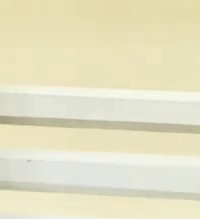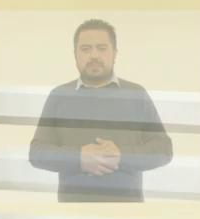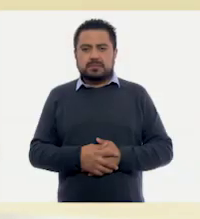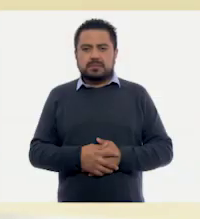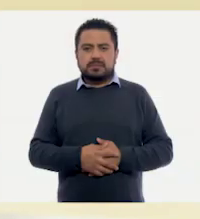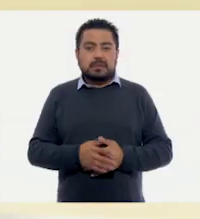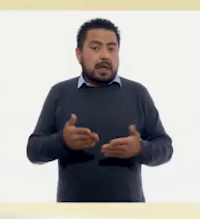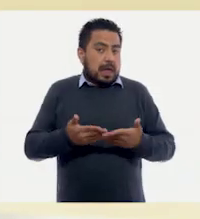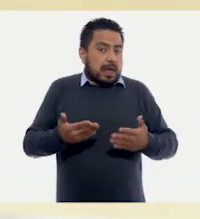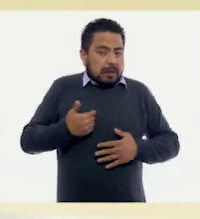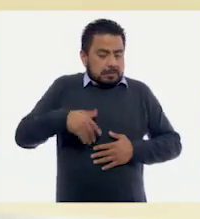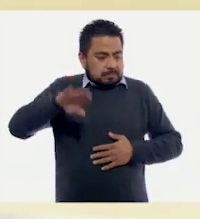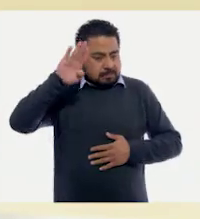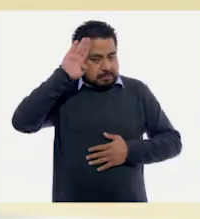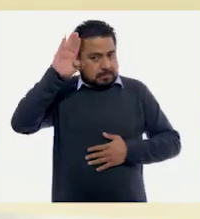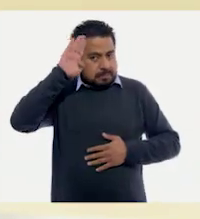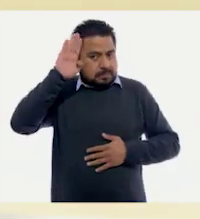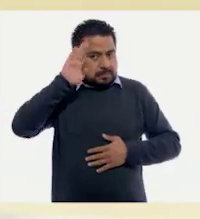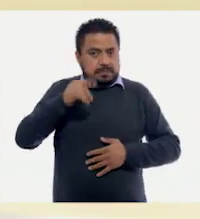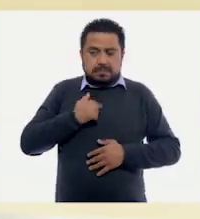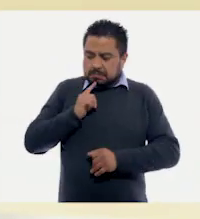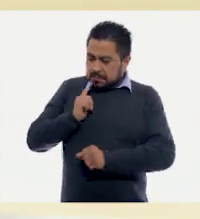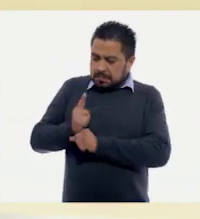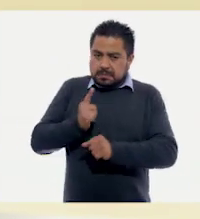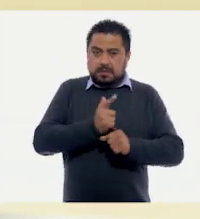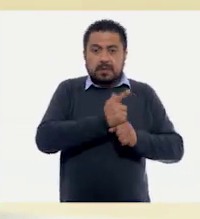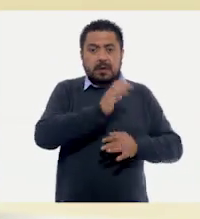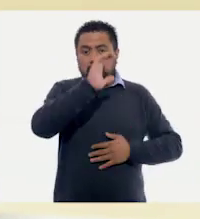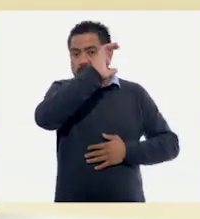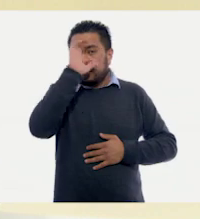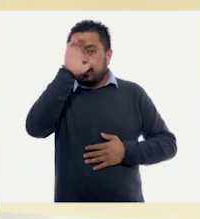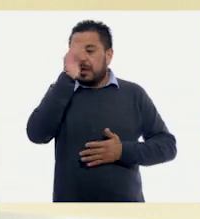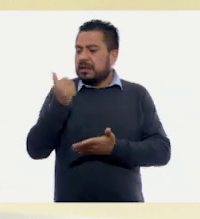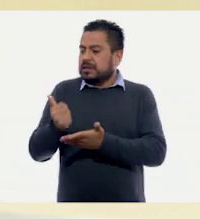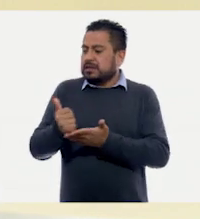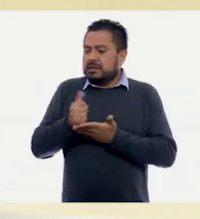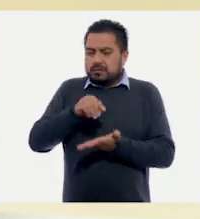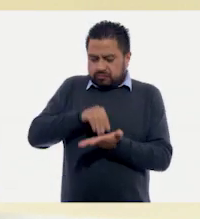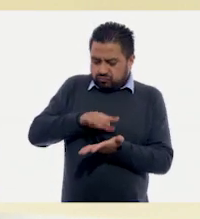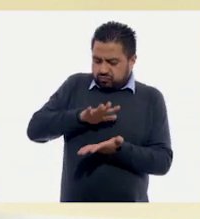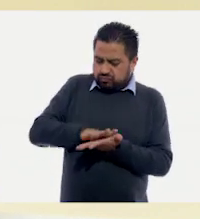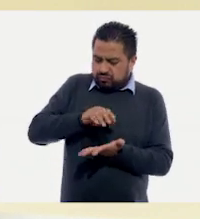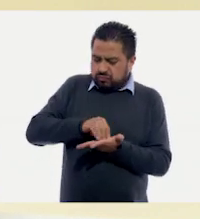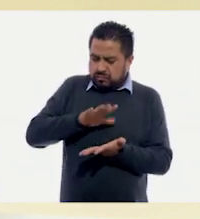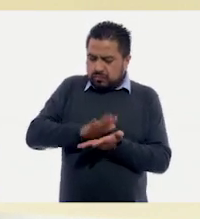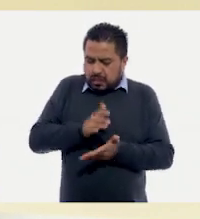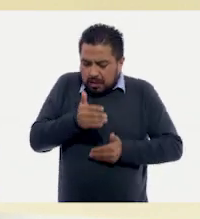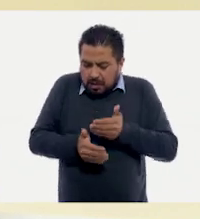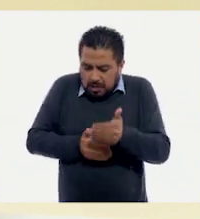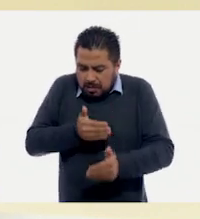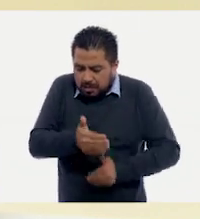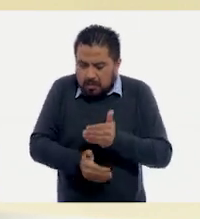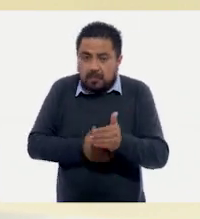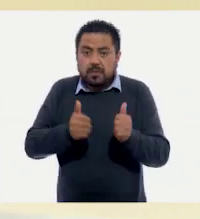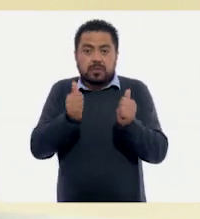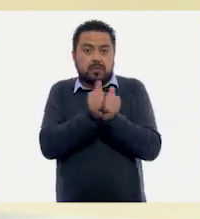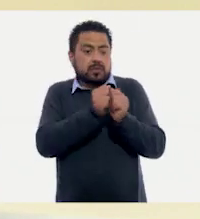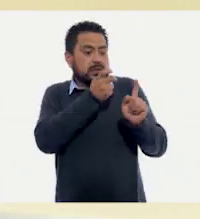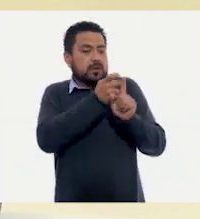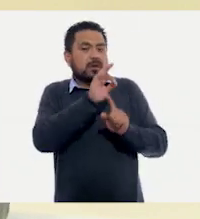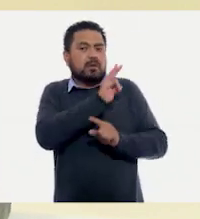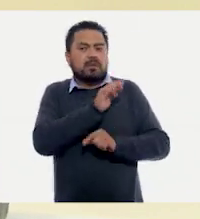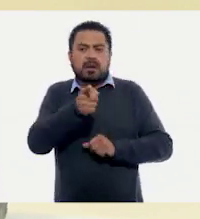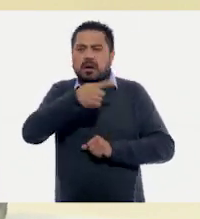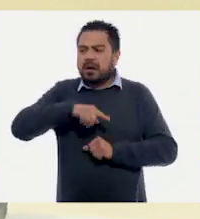¿Sabes? Ahora que lo pienso, me doy cuenta que las fotografías nos ayudan a documentar el paso del tiempo. Y con ellas podemos